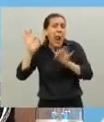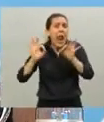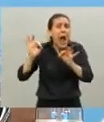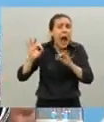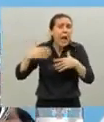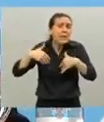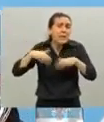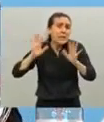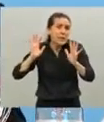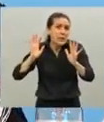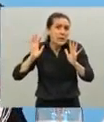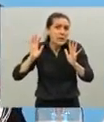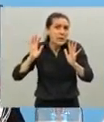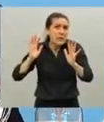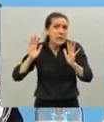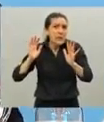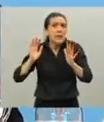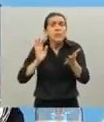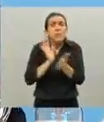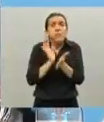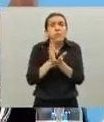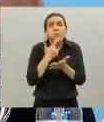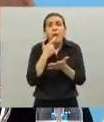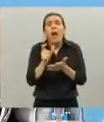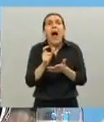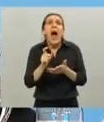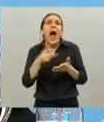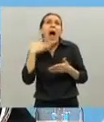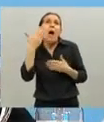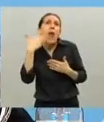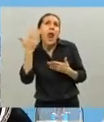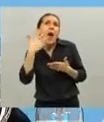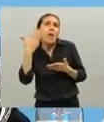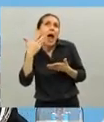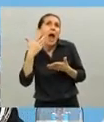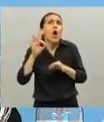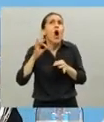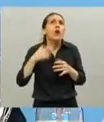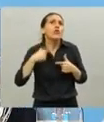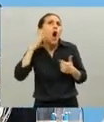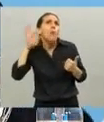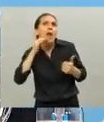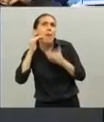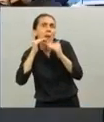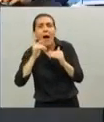análisis a la hora de escribir y hacer teoría es muy fácil